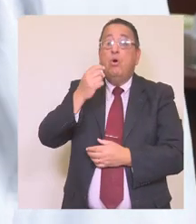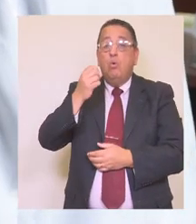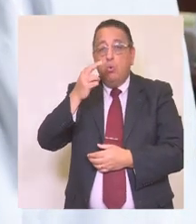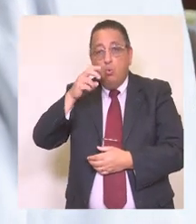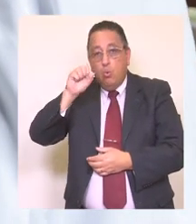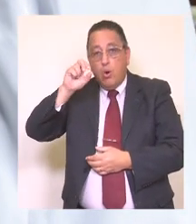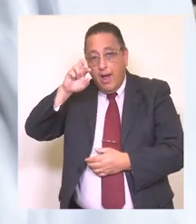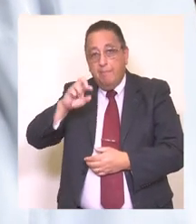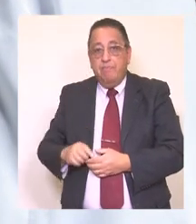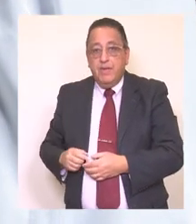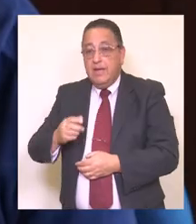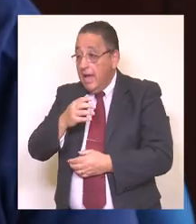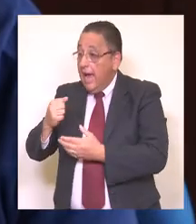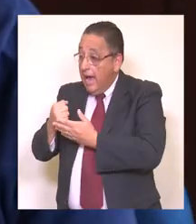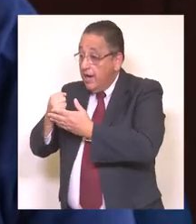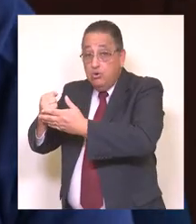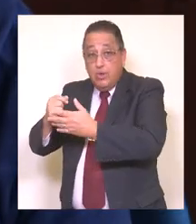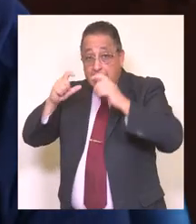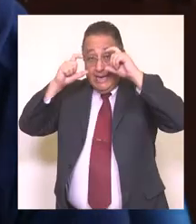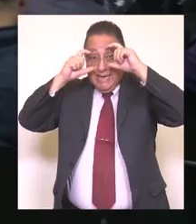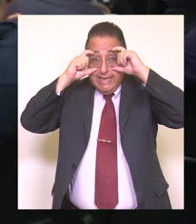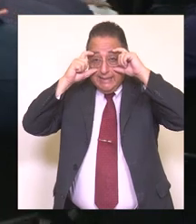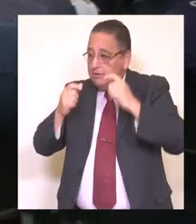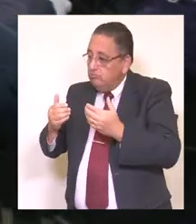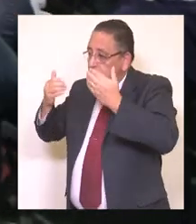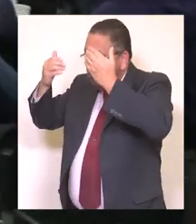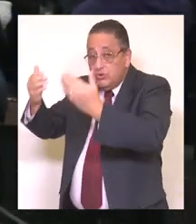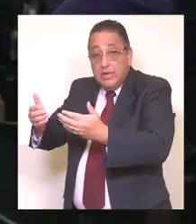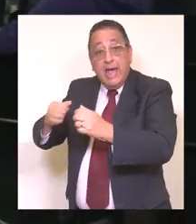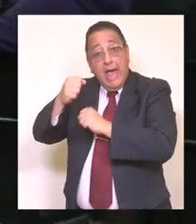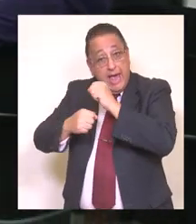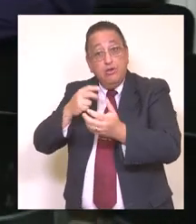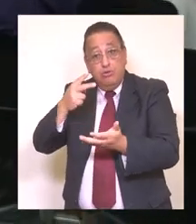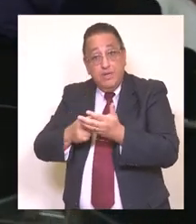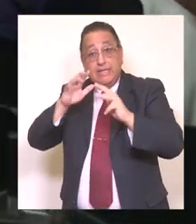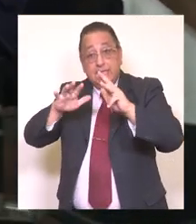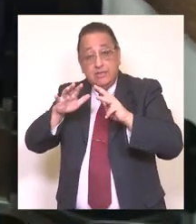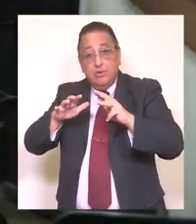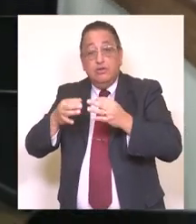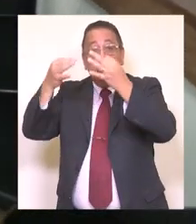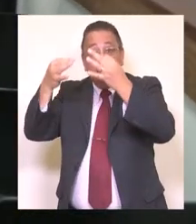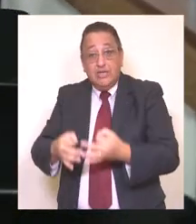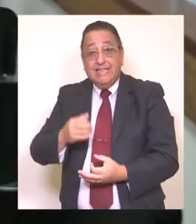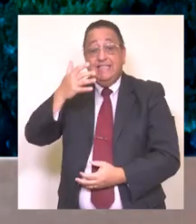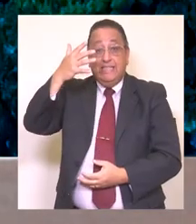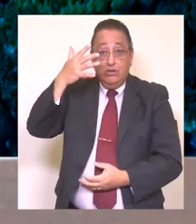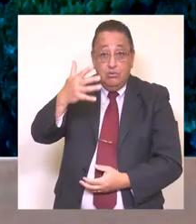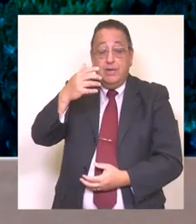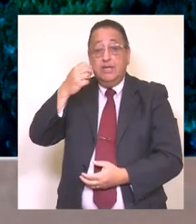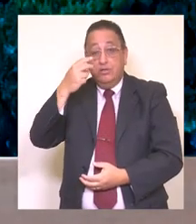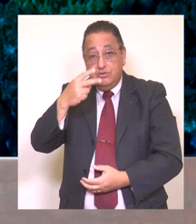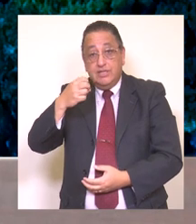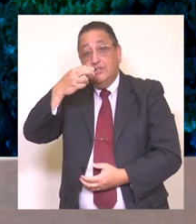Municipal son la UAP, la Unidad de Atención Primaria Ostalmológica, a través de la cual durante el año 2019